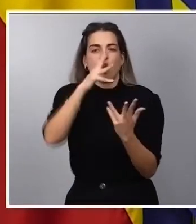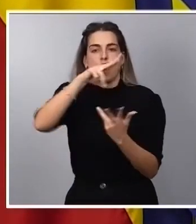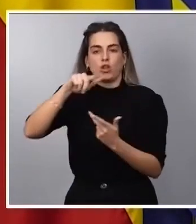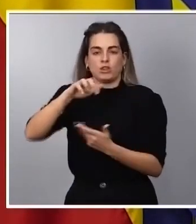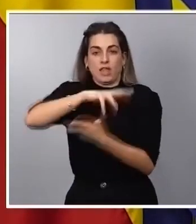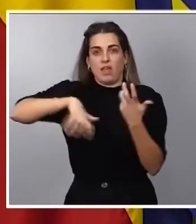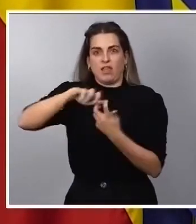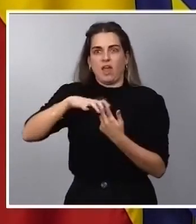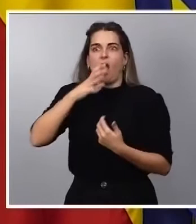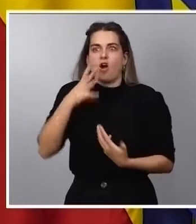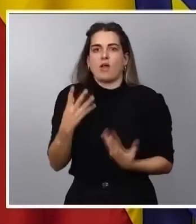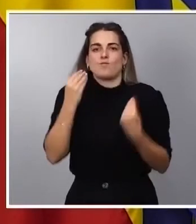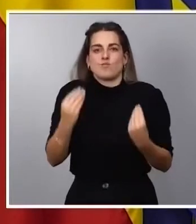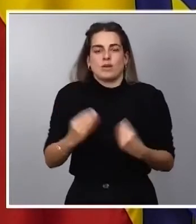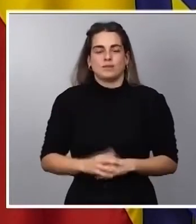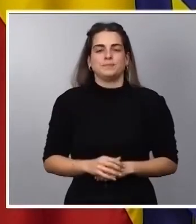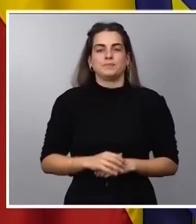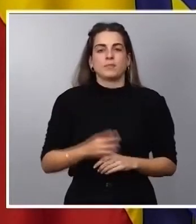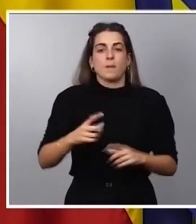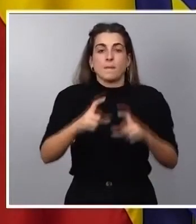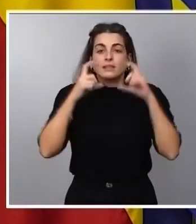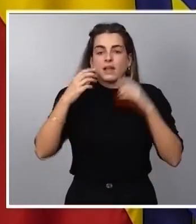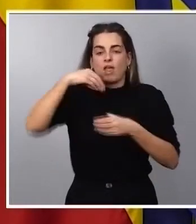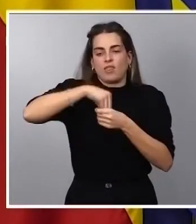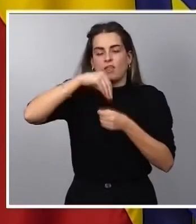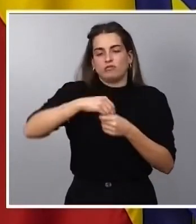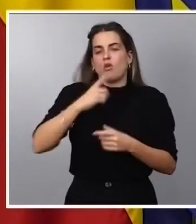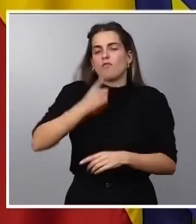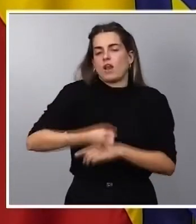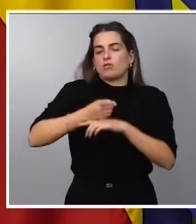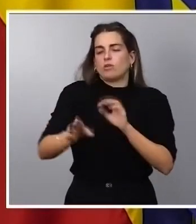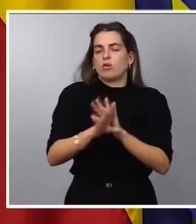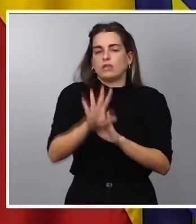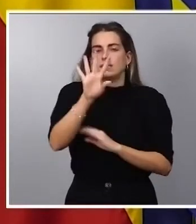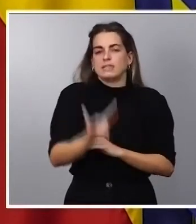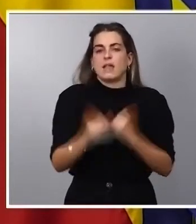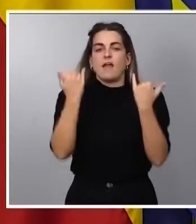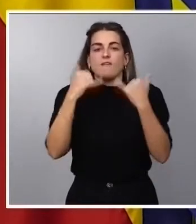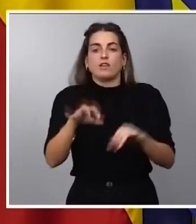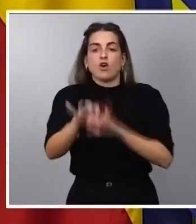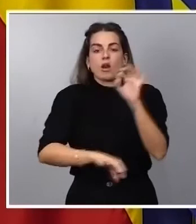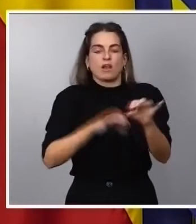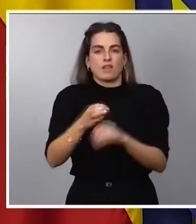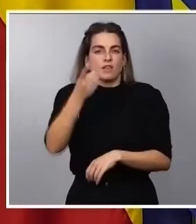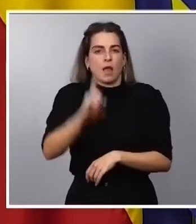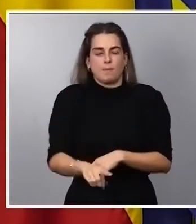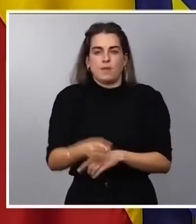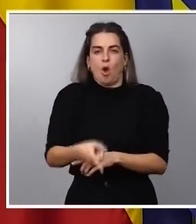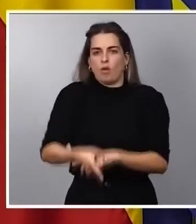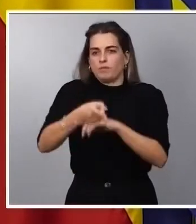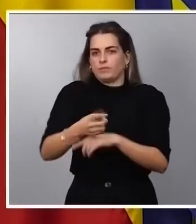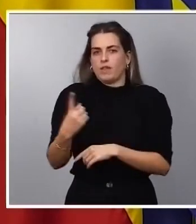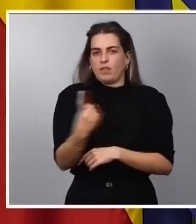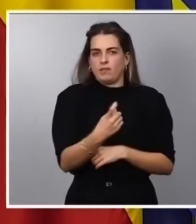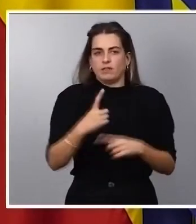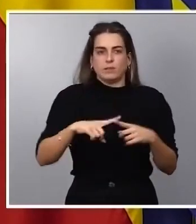continuarán siendo obligatorias en el interior y también en los eventos organizados, aquellos que sean al aire libre, por ejemplo, un concierto y